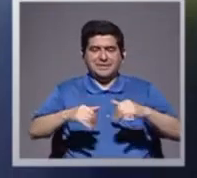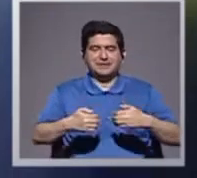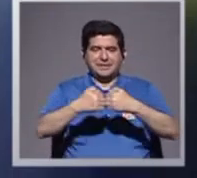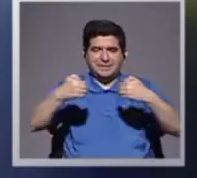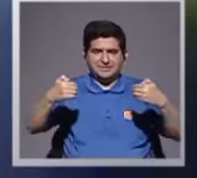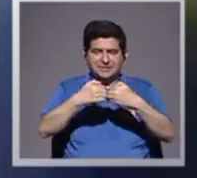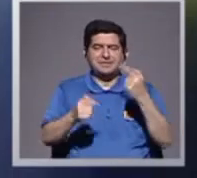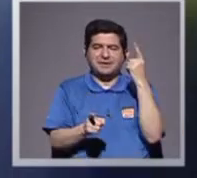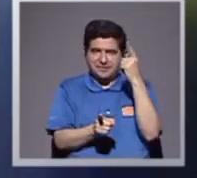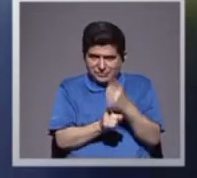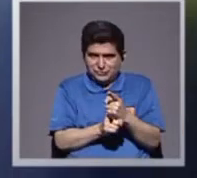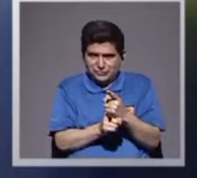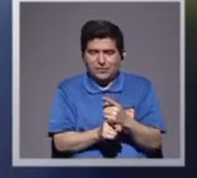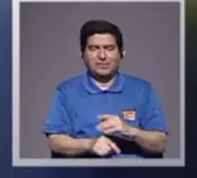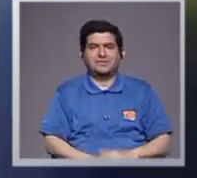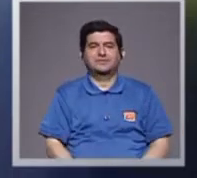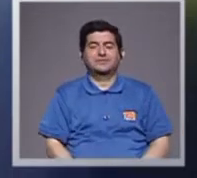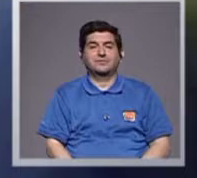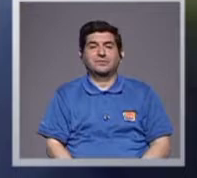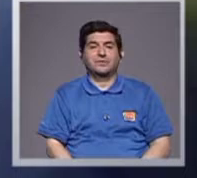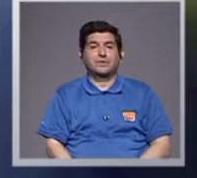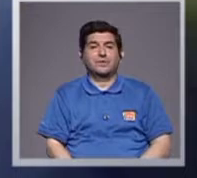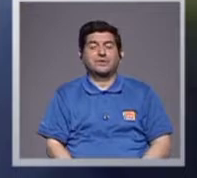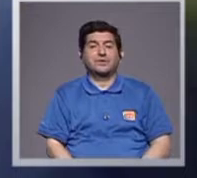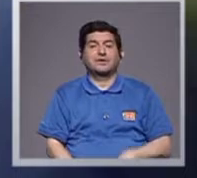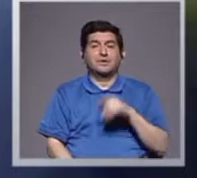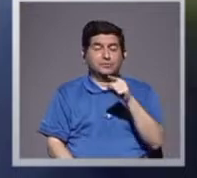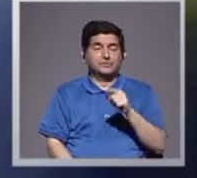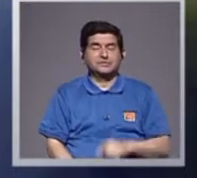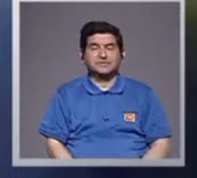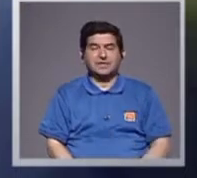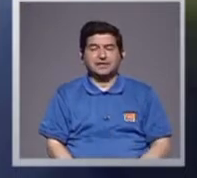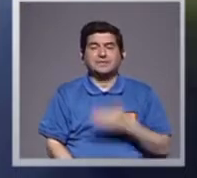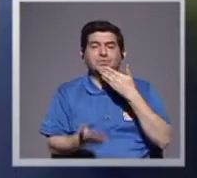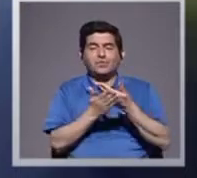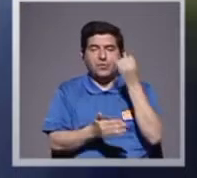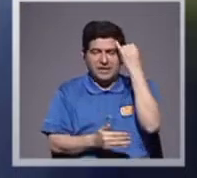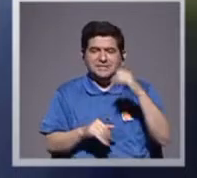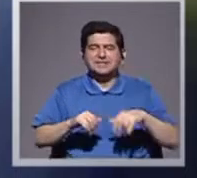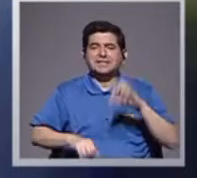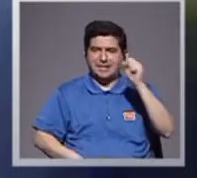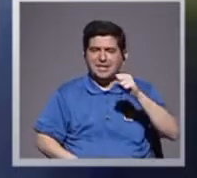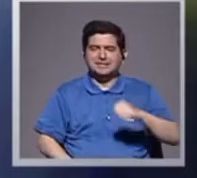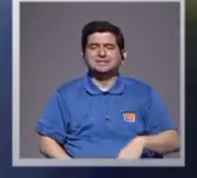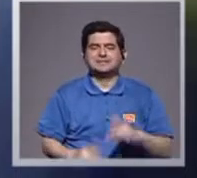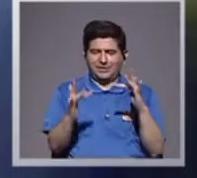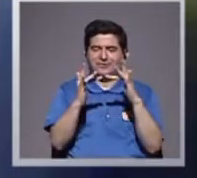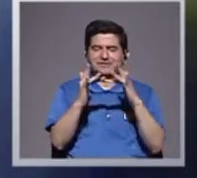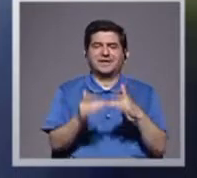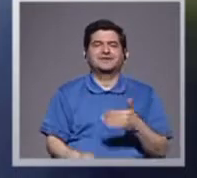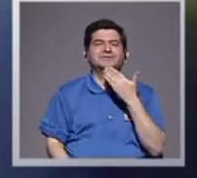distancia, y, no mantengan la sana distancia, con las buenas ideas, de don Álvaro, muchas gracias.